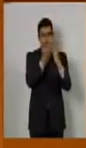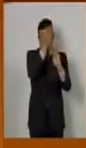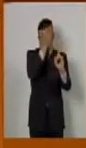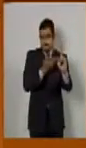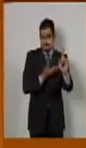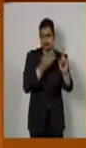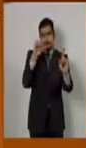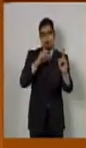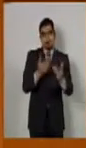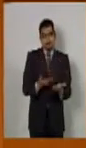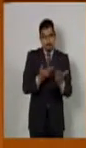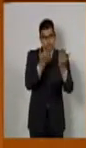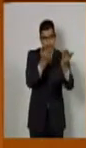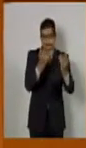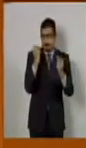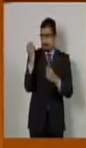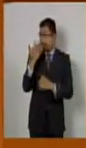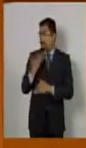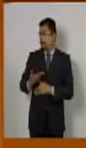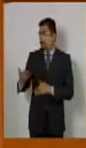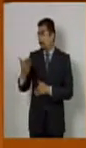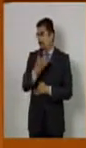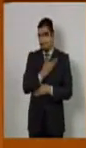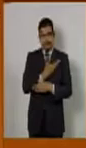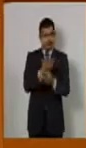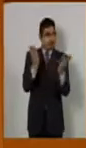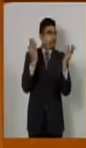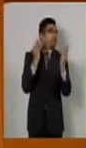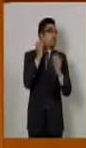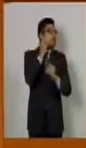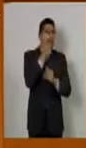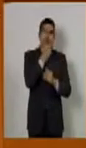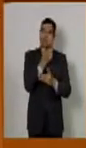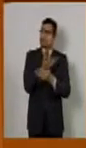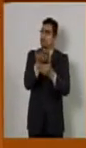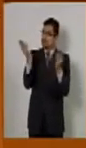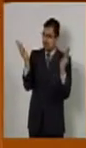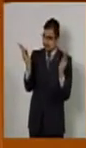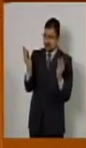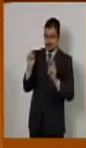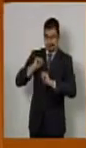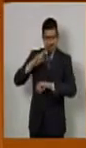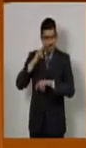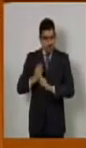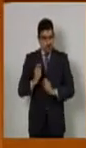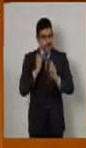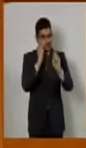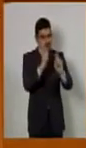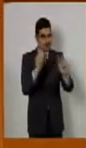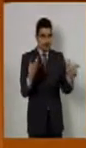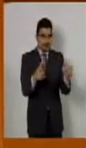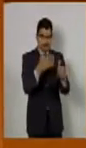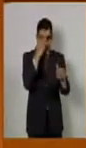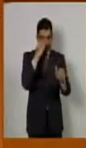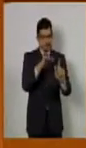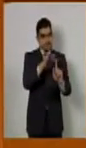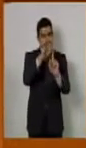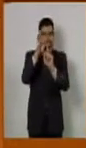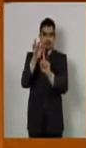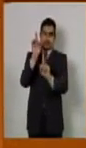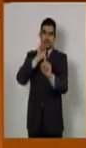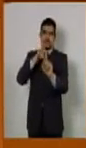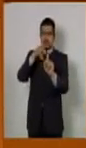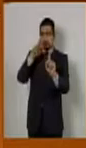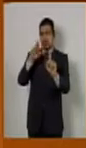el día de hoy. Enhorabuena a todos los senadores y senadores encargados de esta comisión por elegir a la